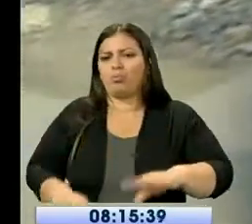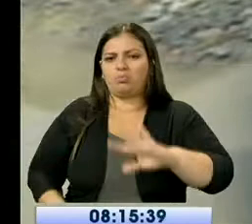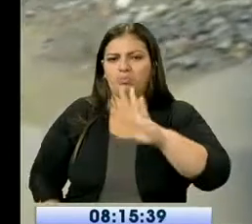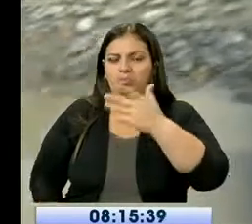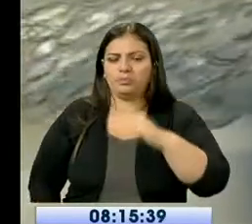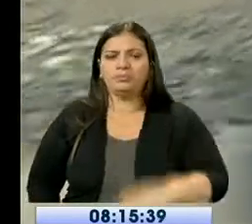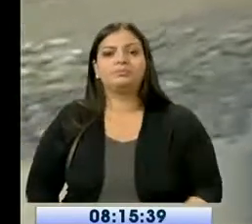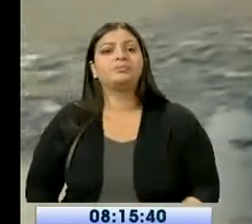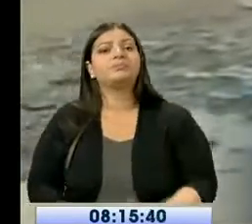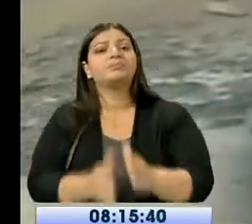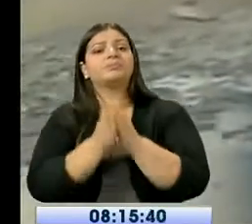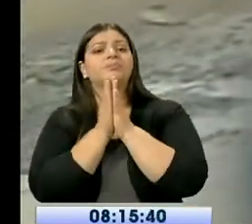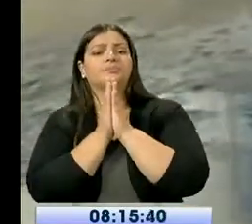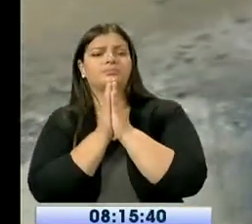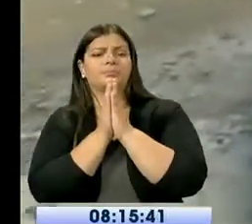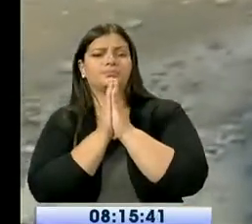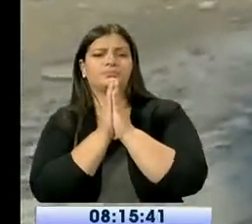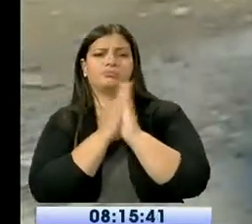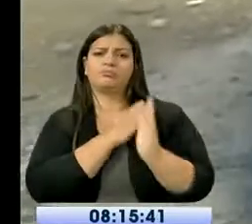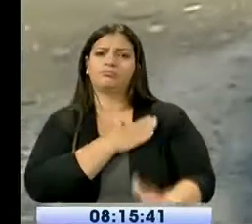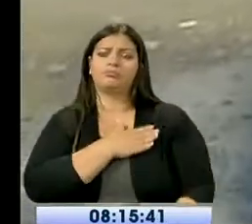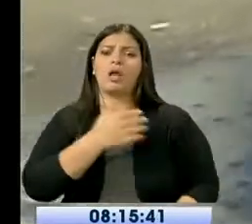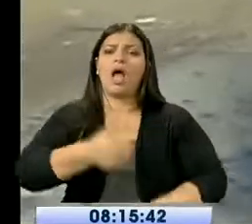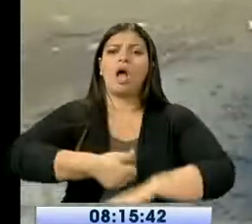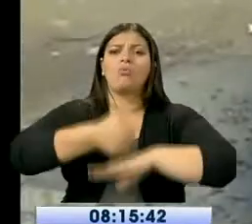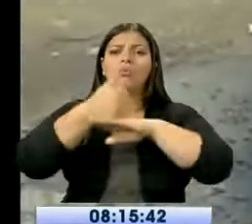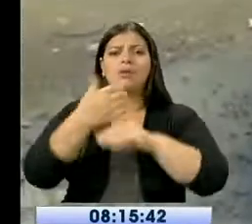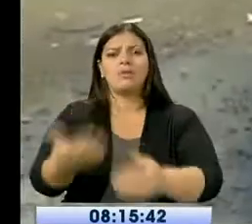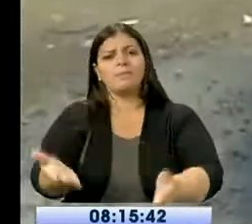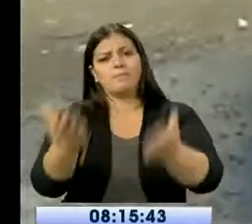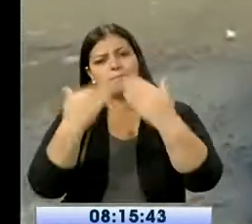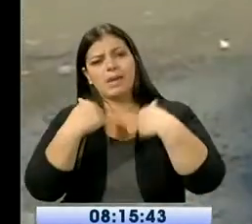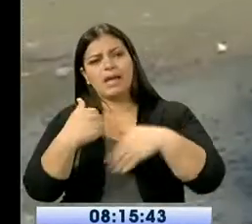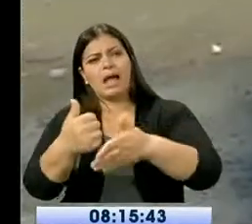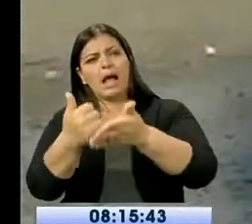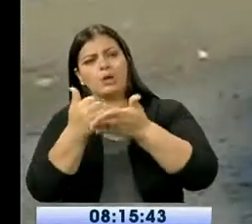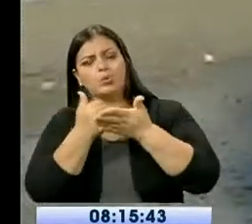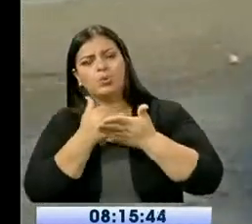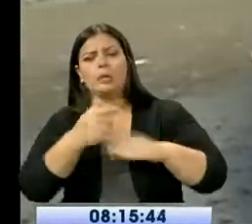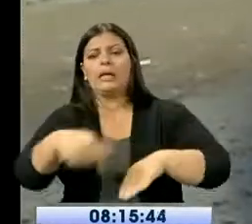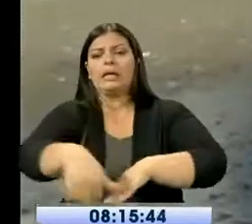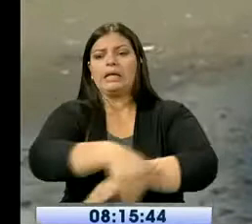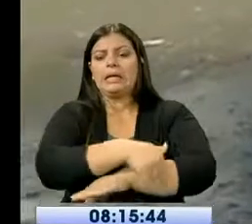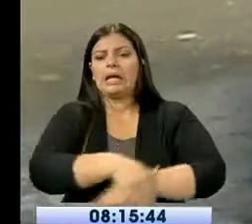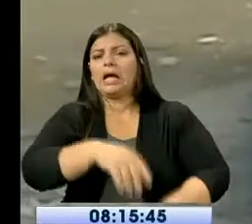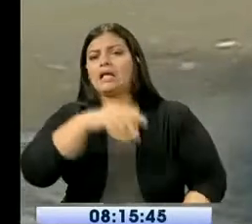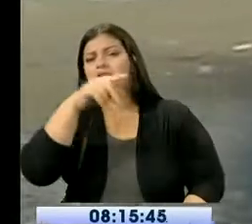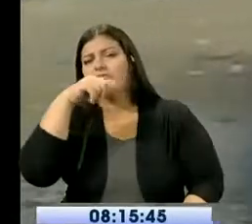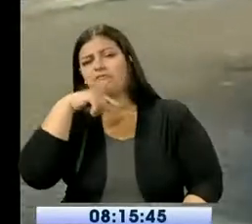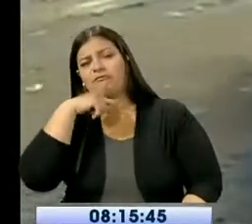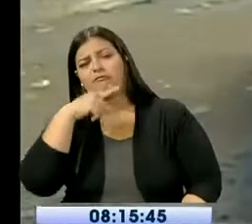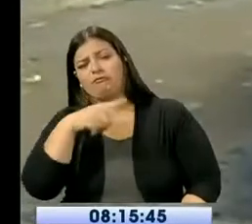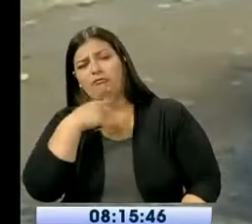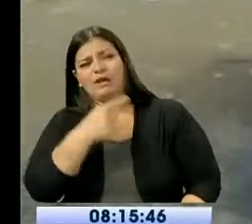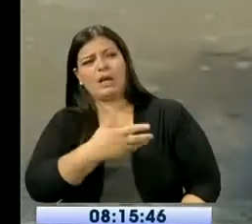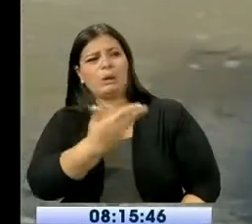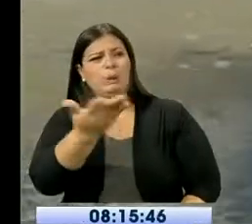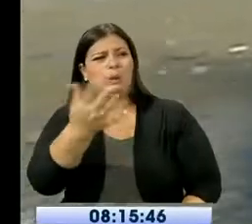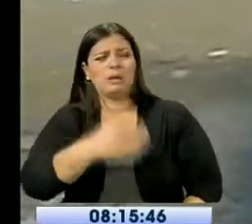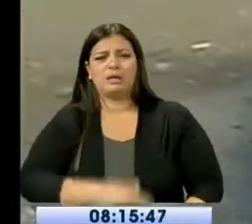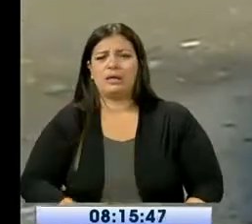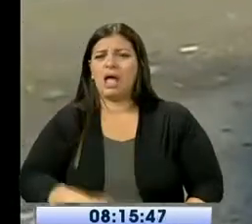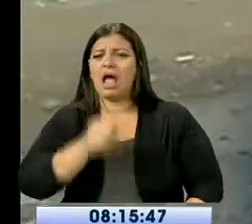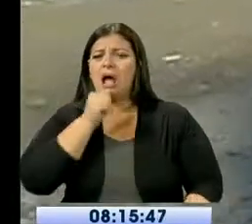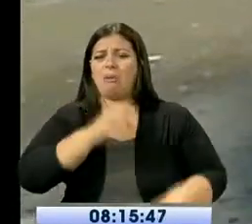nos han olvidado. Aquí en Montesinaí, miren, las calles están feas, los buses no pasan, hay enfermedades, los niños